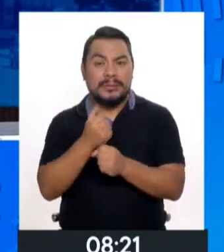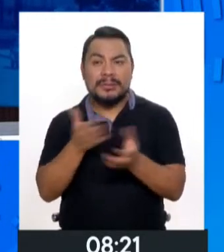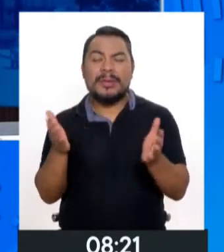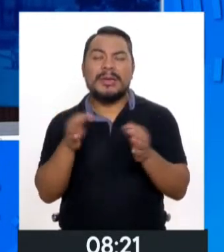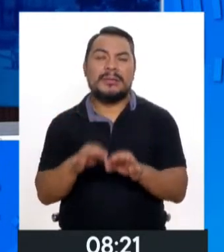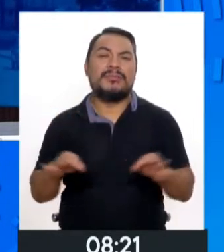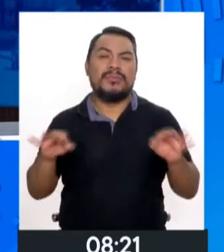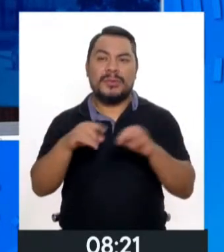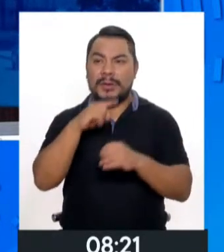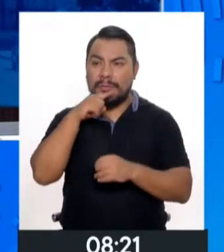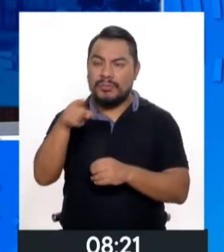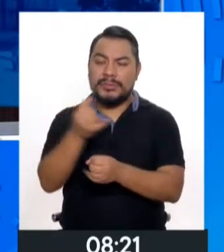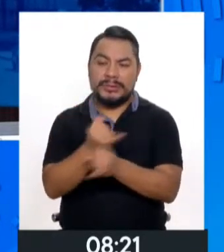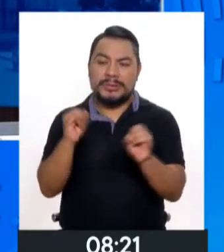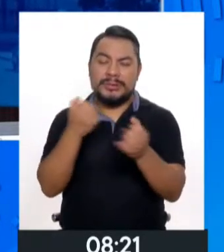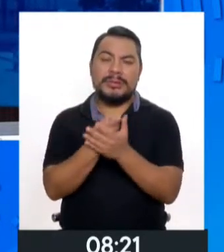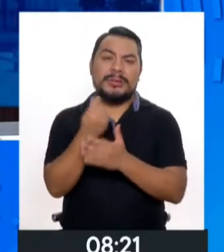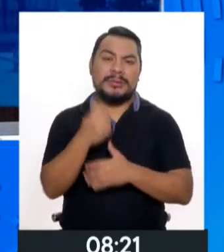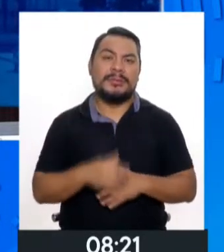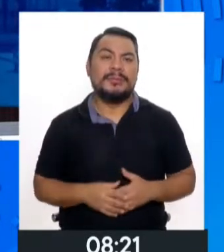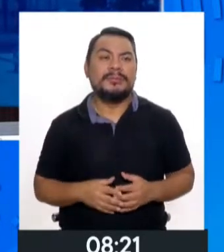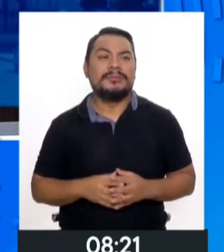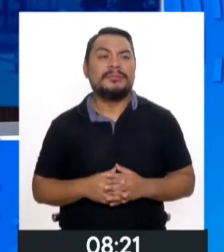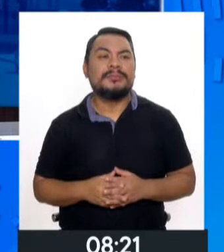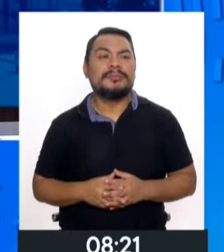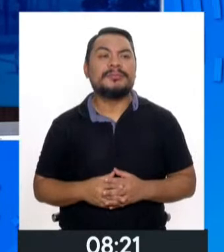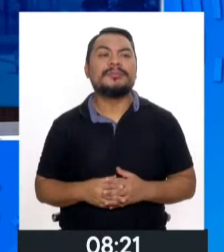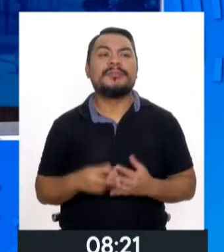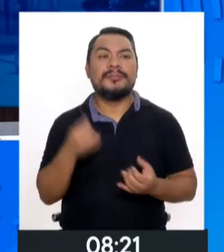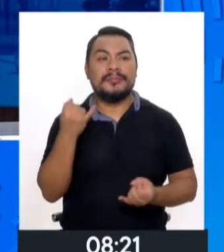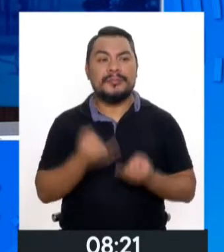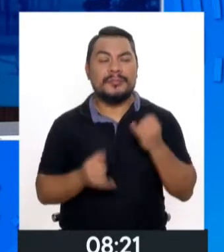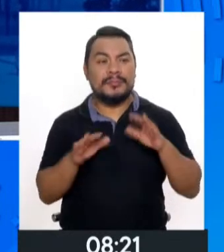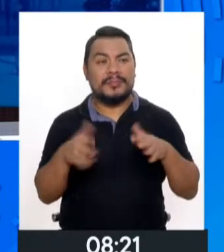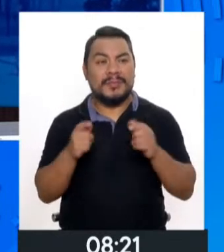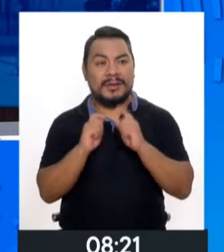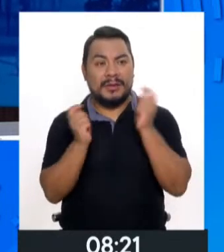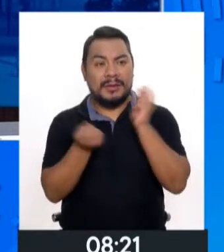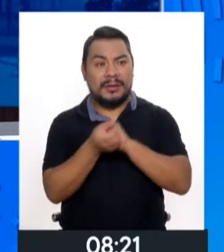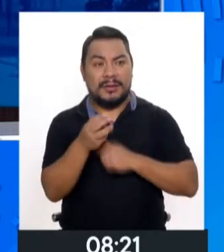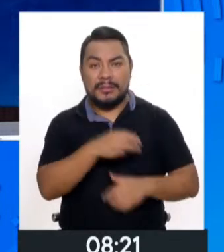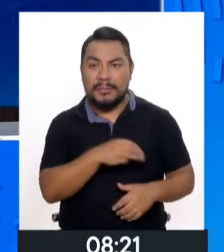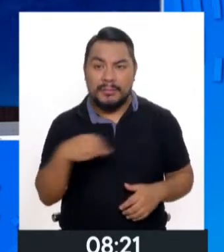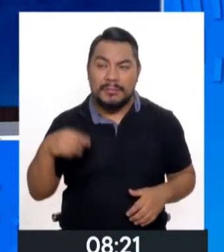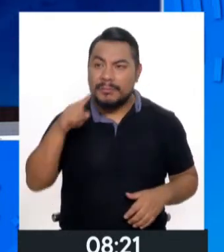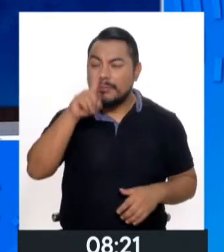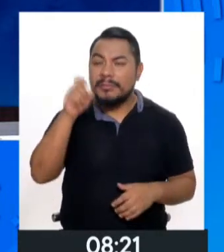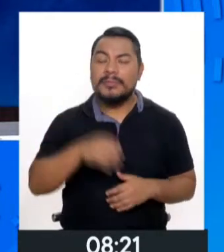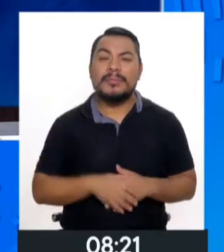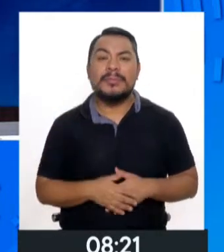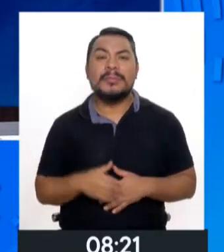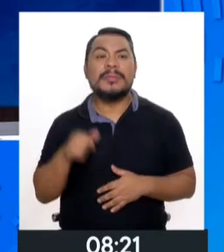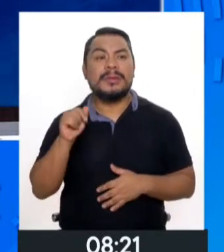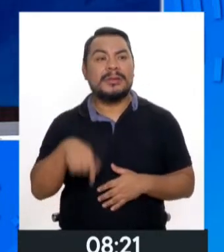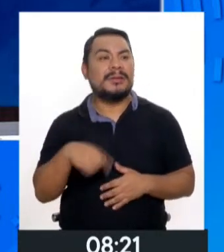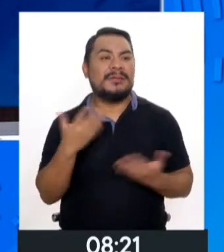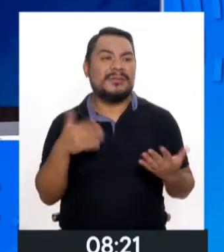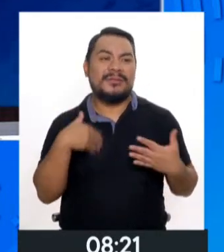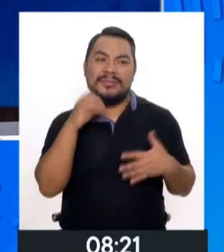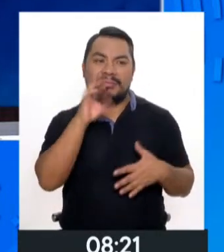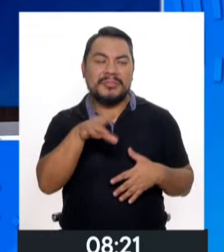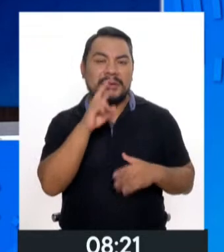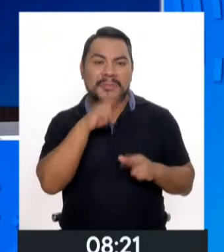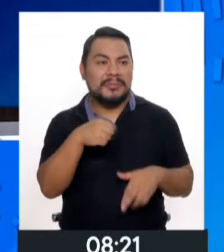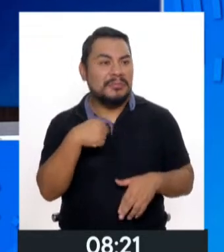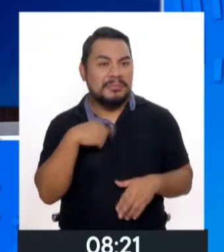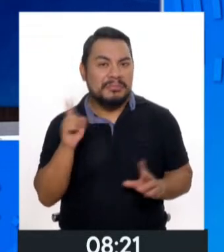clave para su autonomía económica. Y por último, ¿habrán cambios en el gabinete? Esa respuesta no te la podría